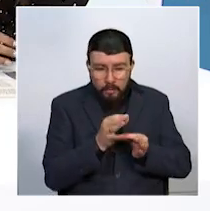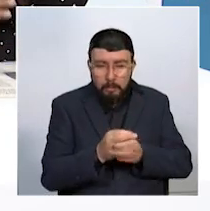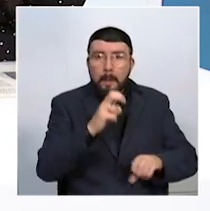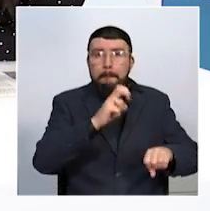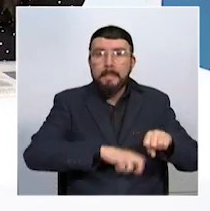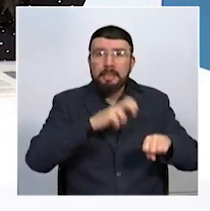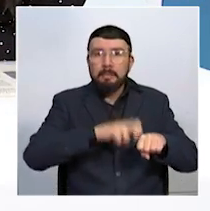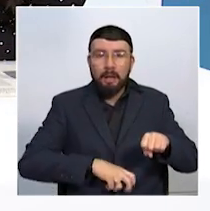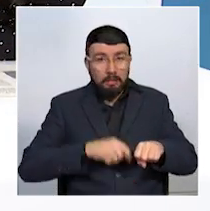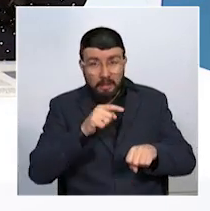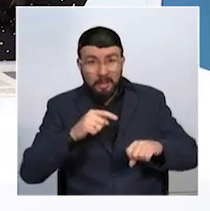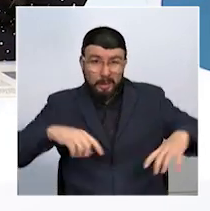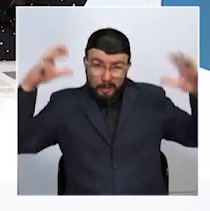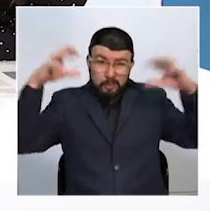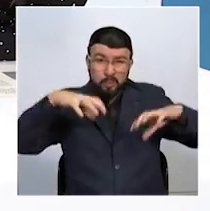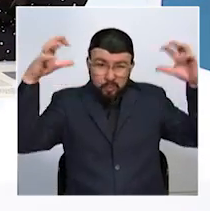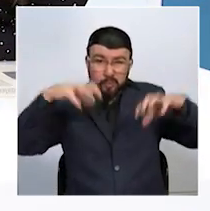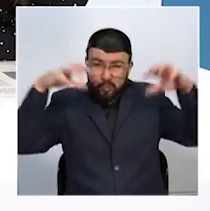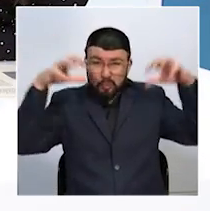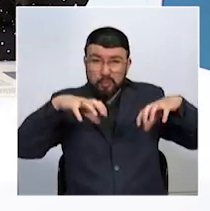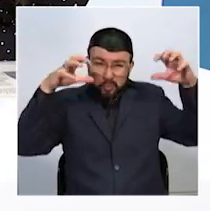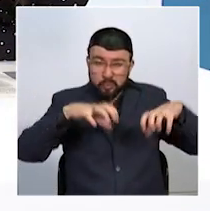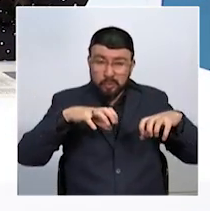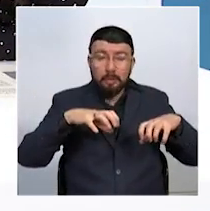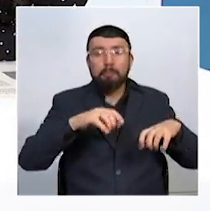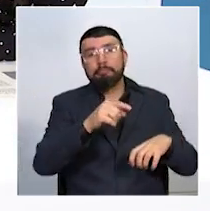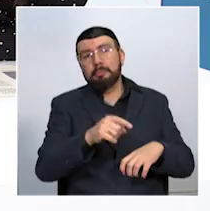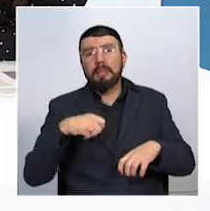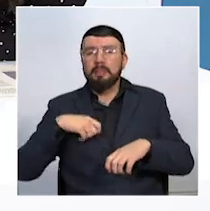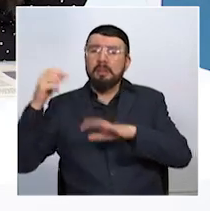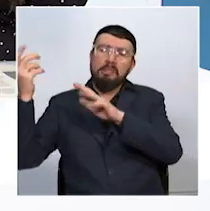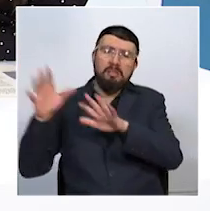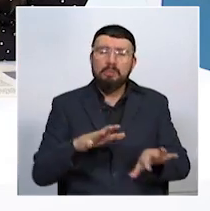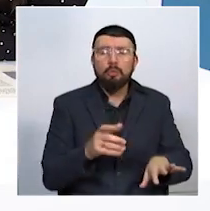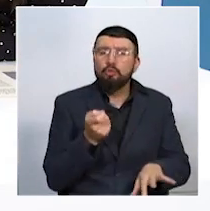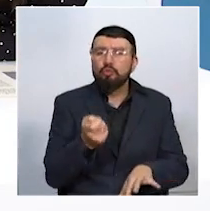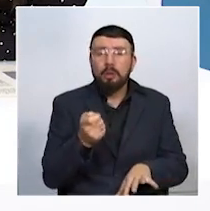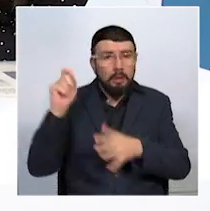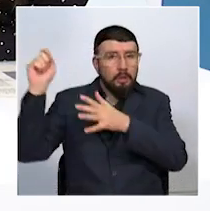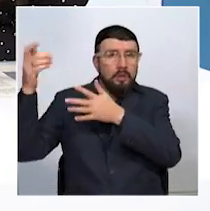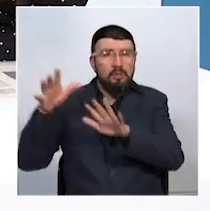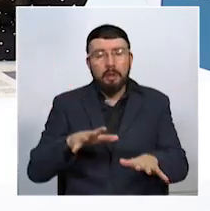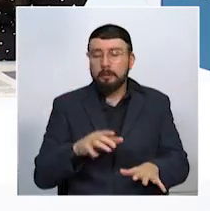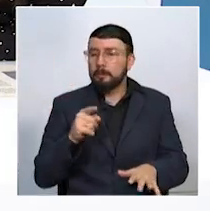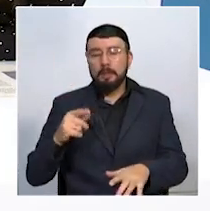donde por las fuertes lluvias que se han presentado, hay un deslizamiento de tierra en una zona veredal en donde impide el acceso a la